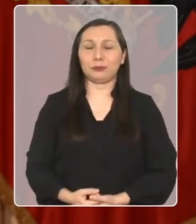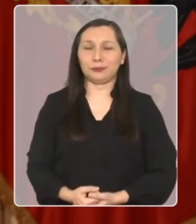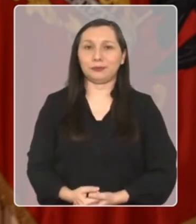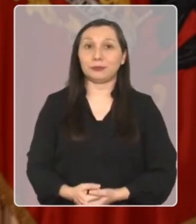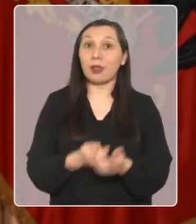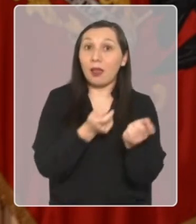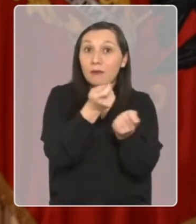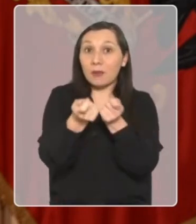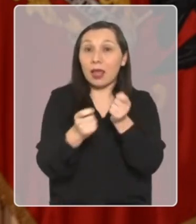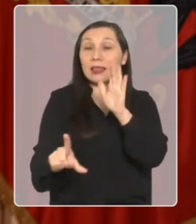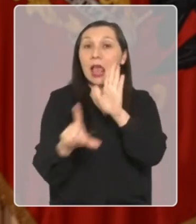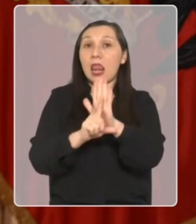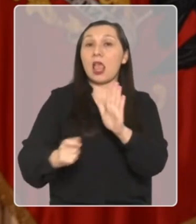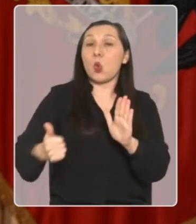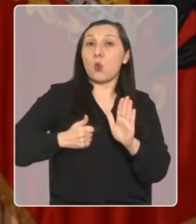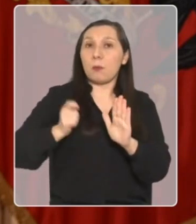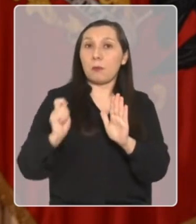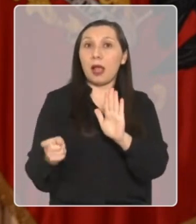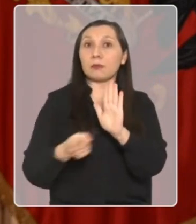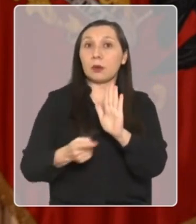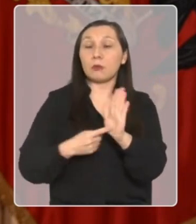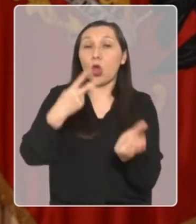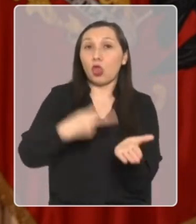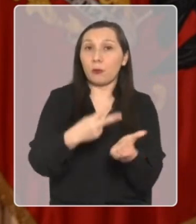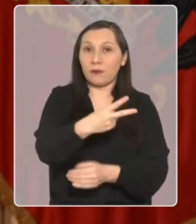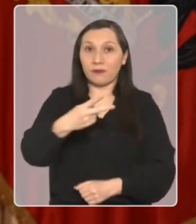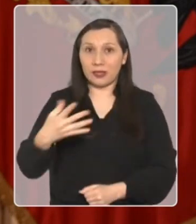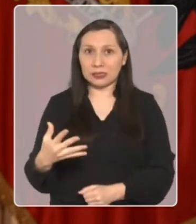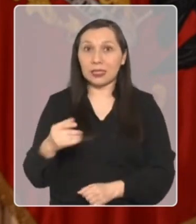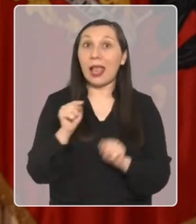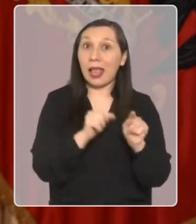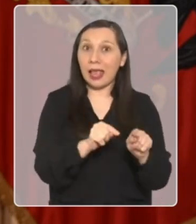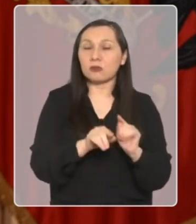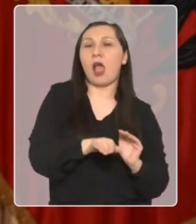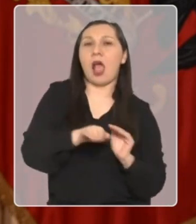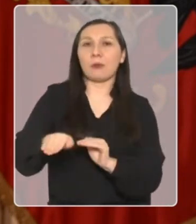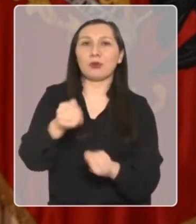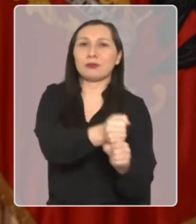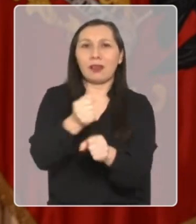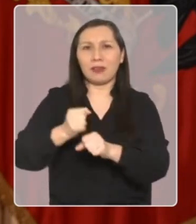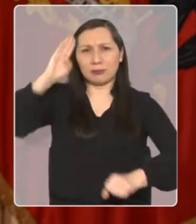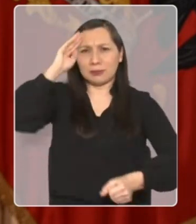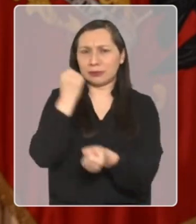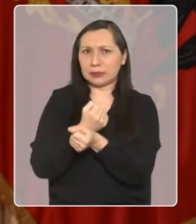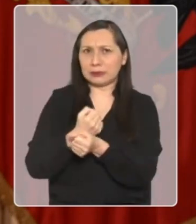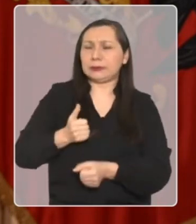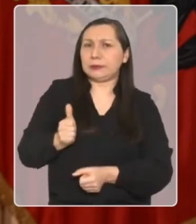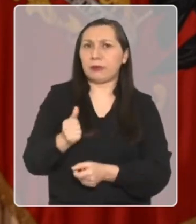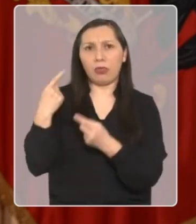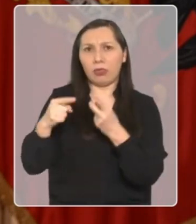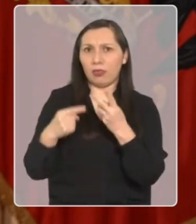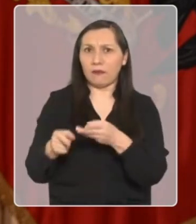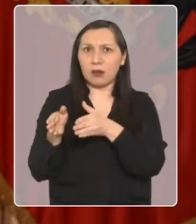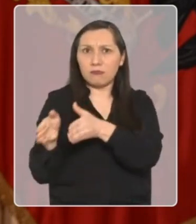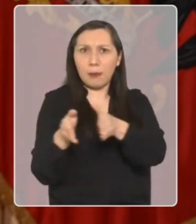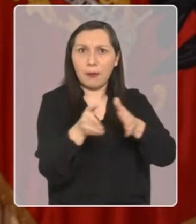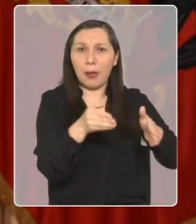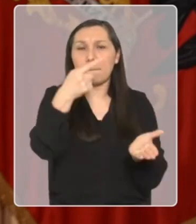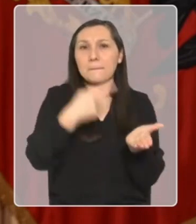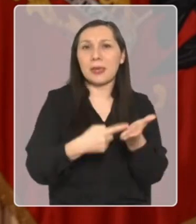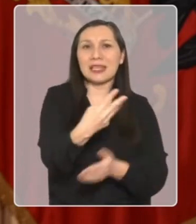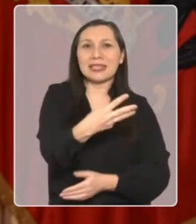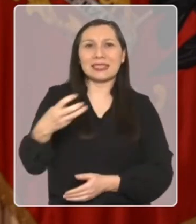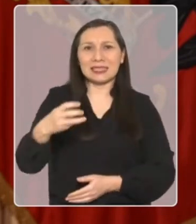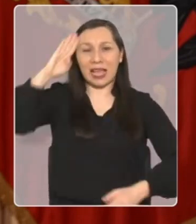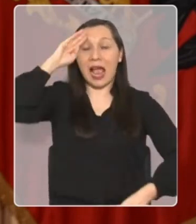Con los recursos de la Ley de Cumplimiento Tributario, en 2025, vamos a apoyar el trabajo de las policías en varios frentes. Tendremos 1